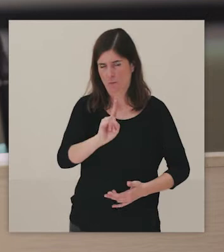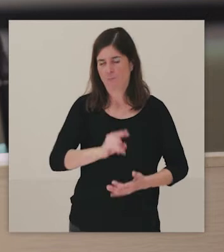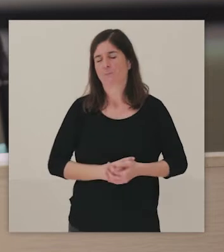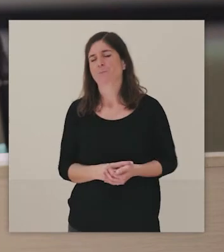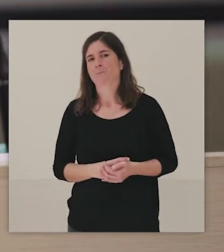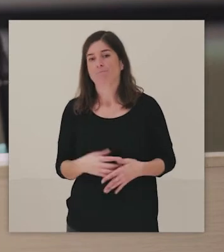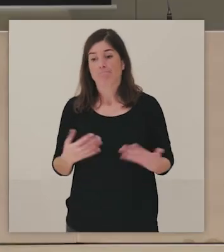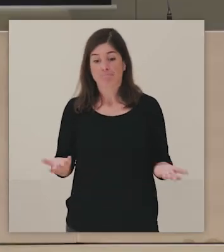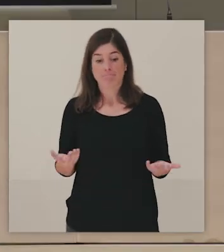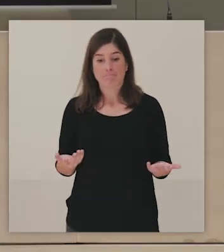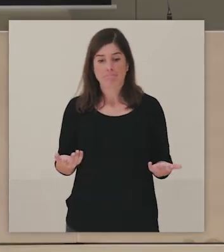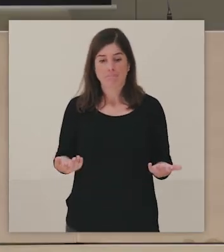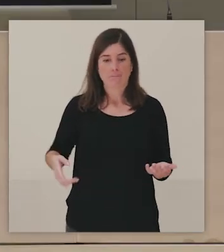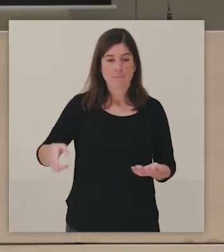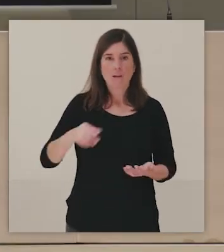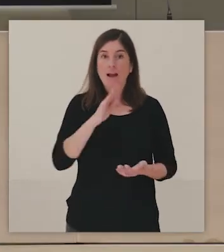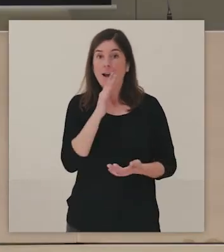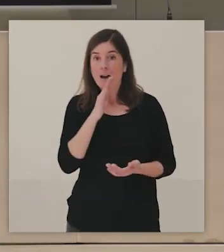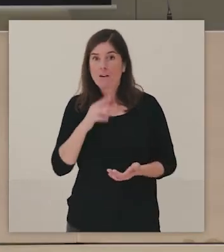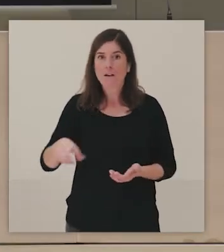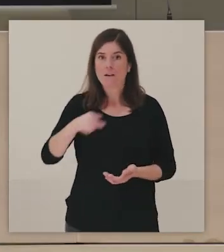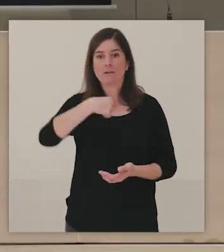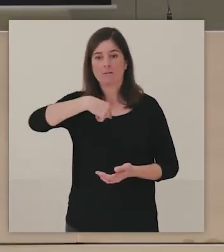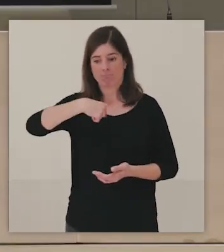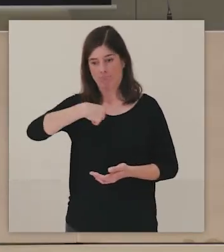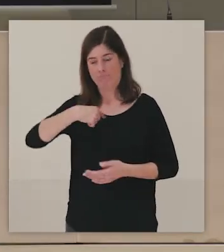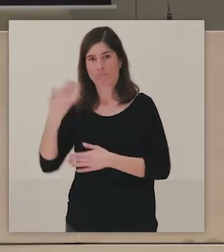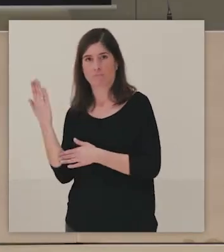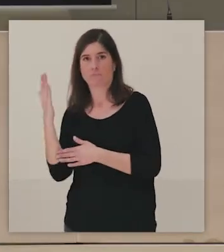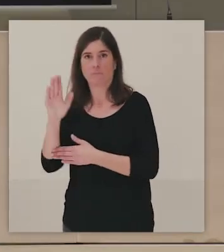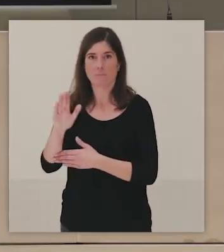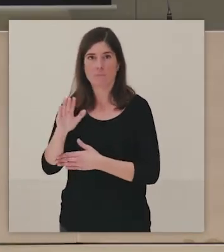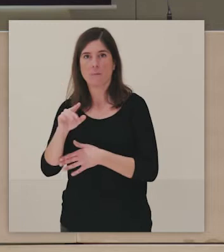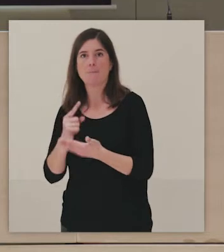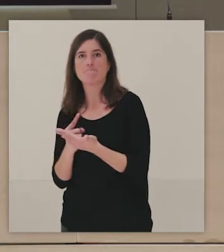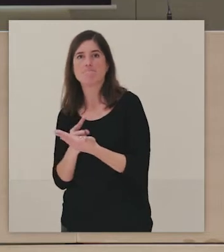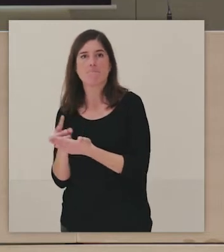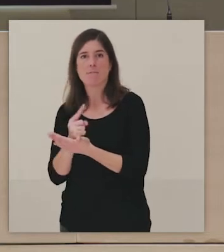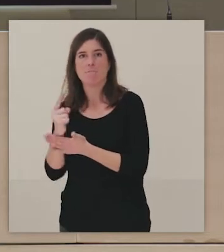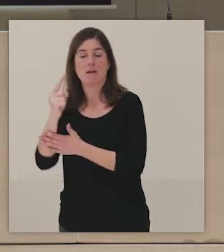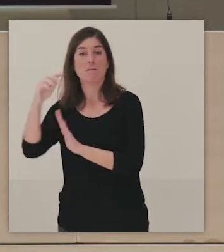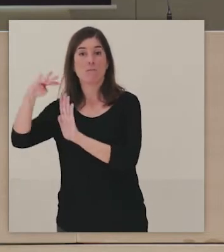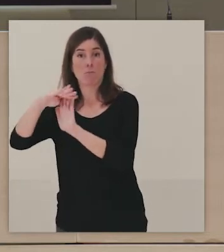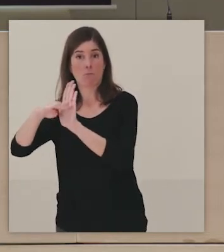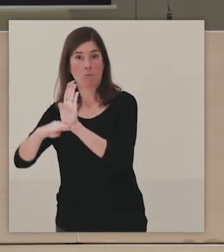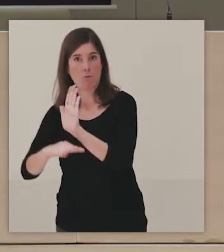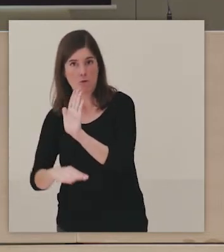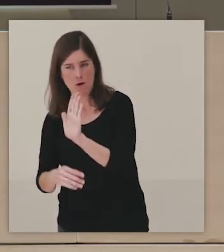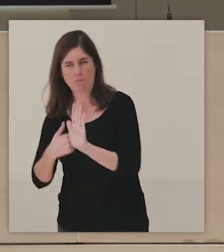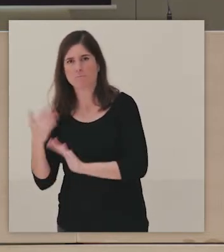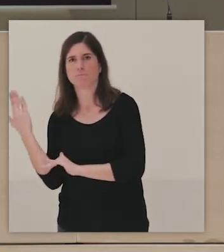ese, como os decía, estamos en el camino. Ahora os presento cómo tenemos el mapa de este programa,